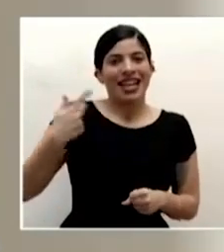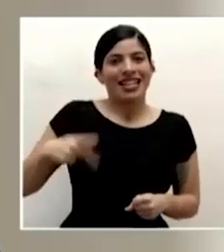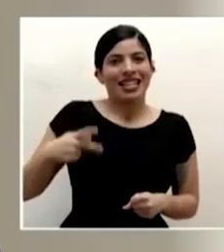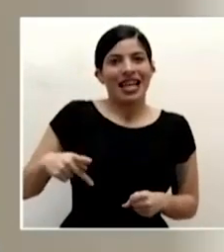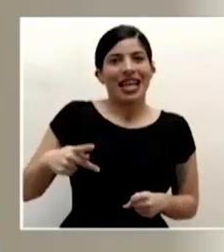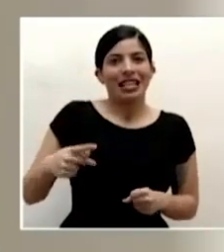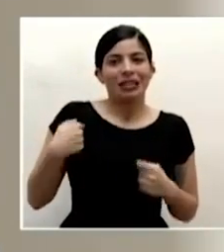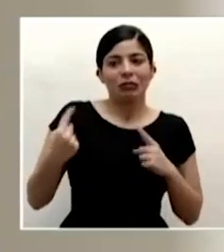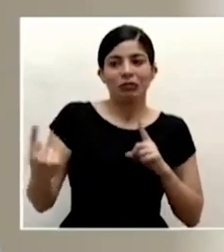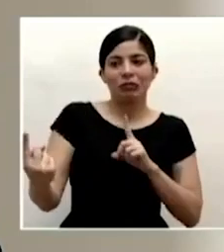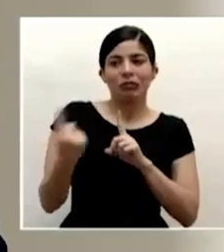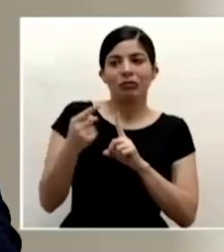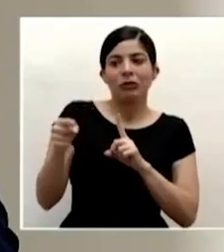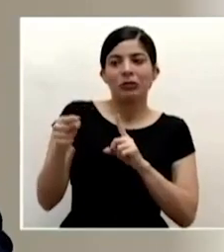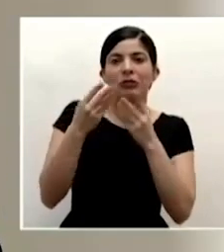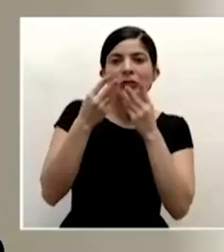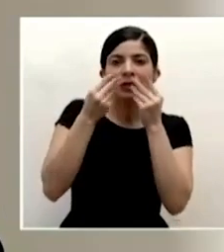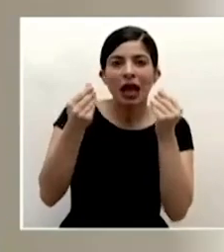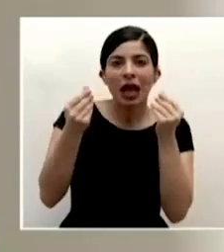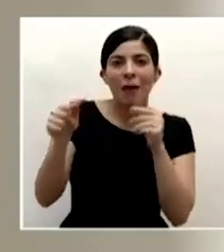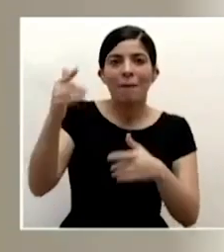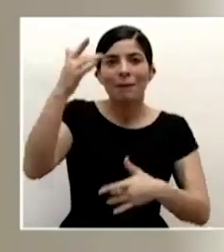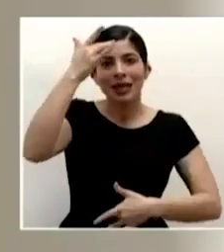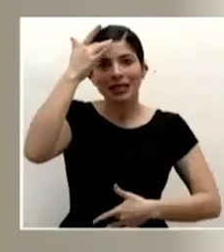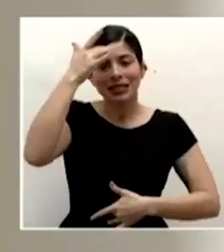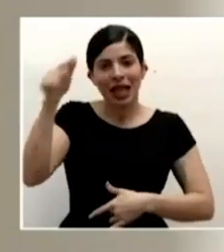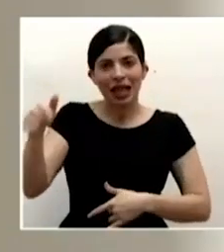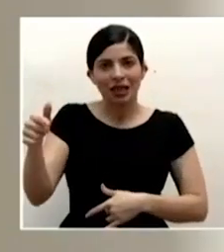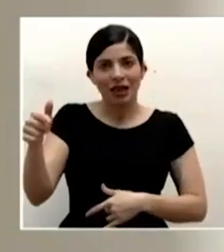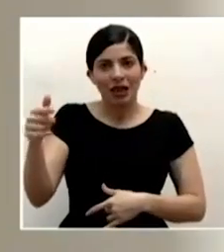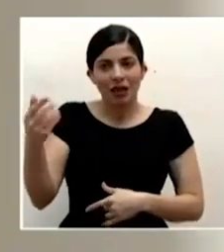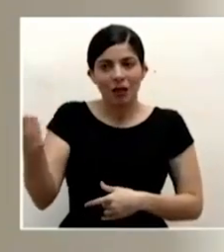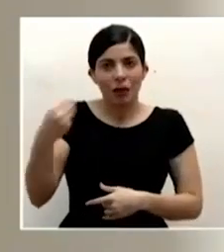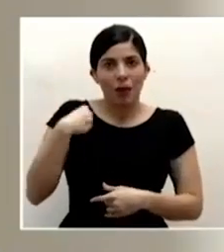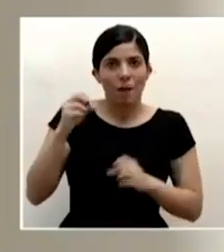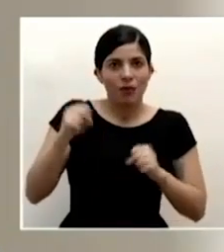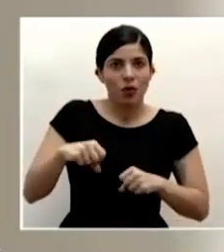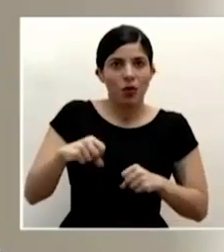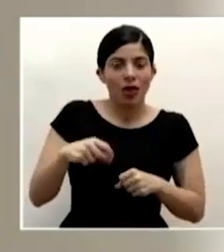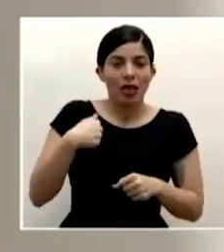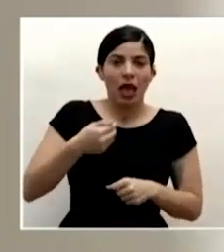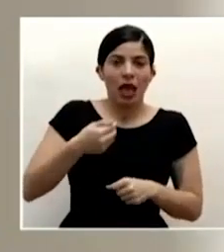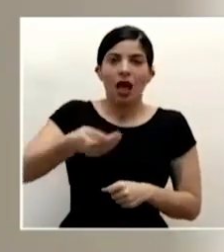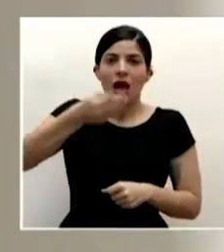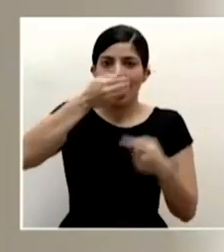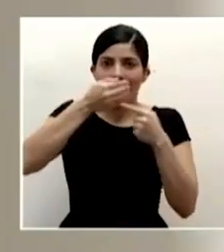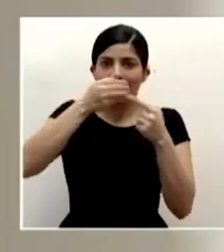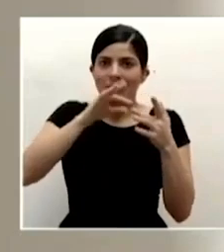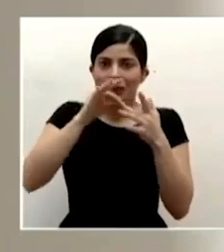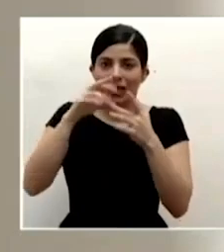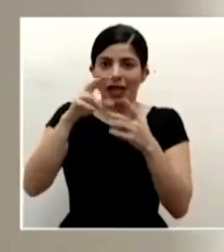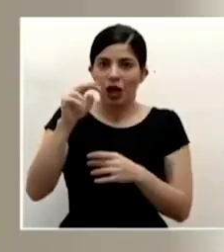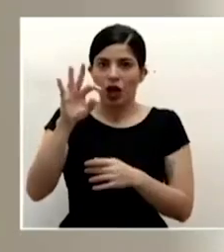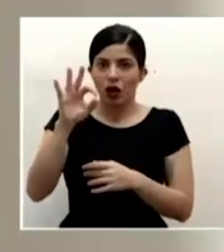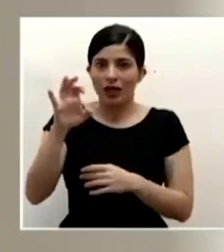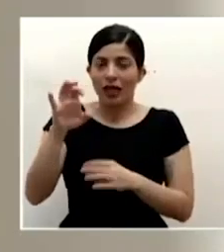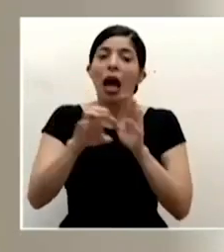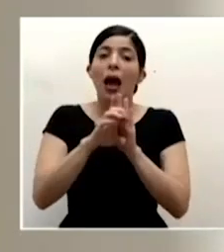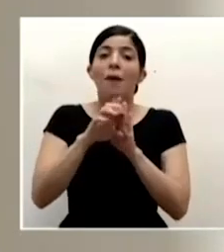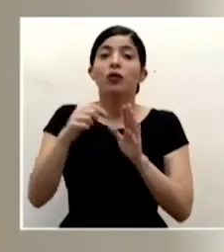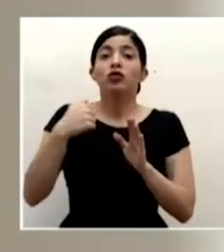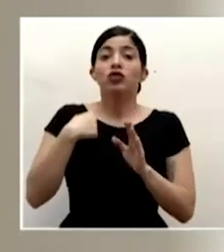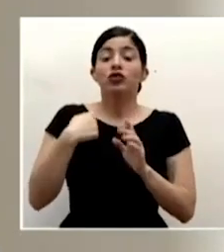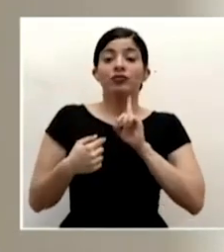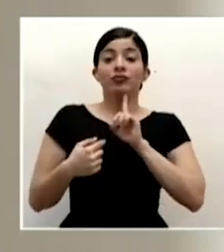a los fluidos o secreciones del paciente infectado que en ese sentido por ejemplo lo que es una toma de muestra de un